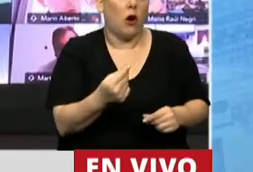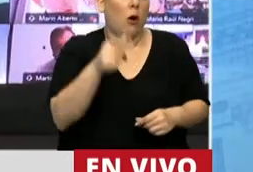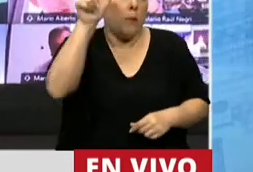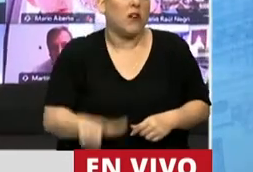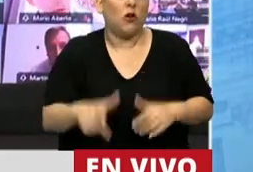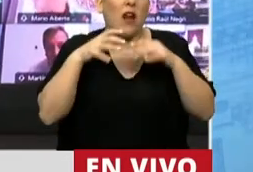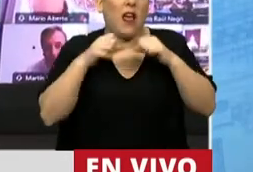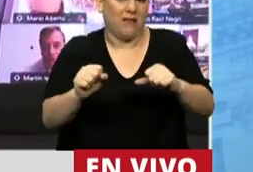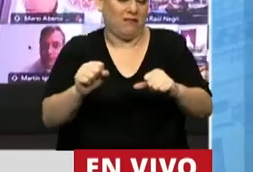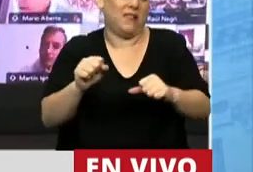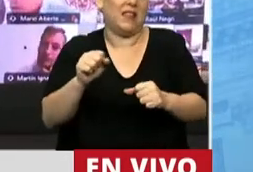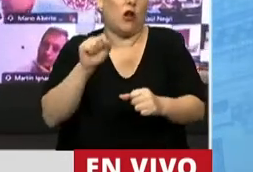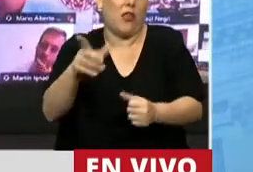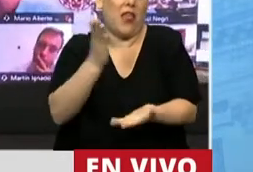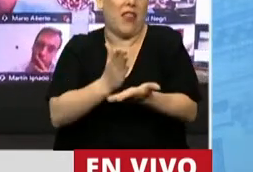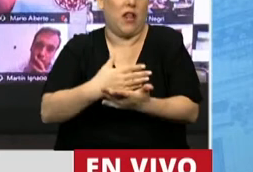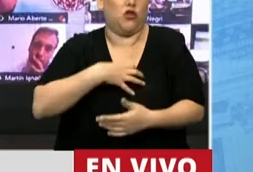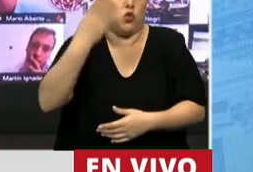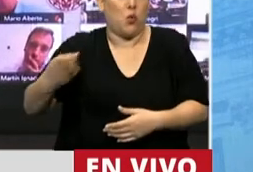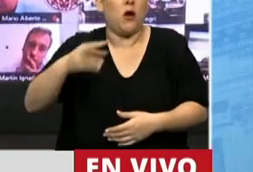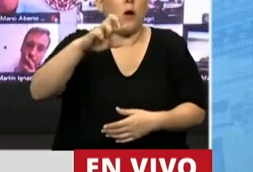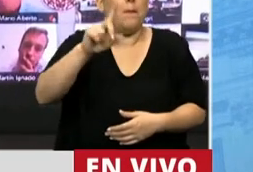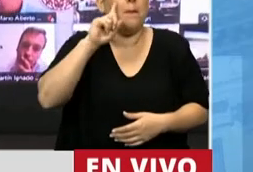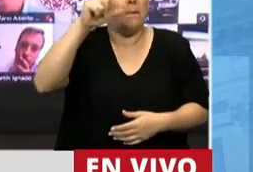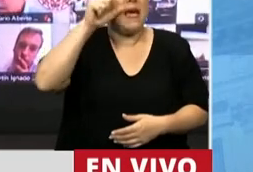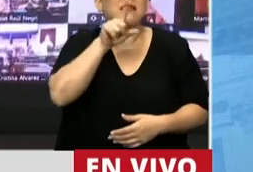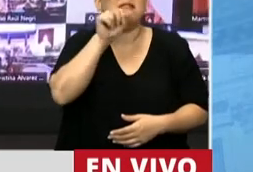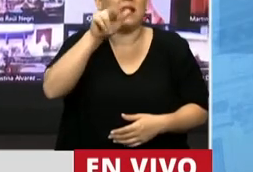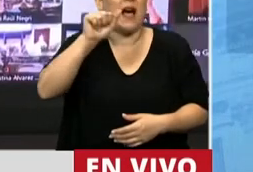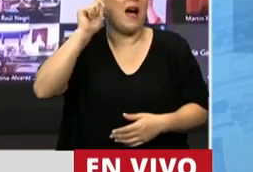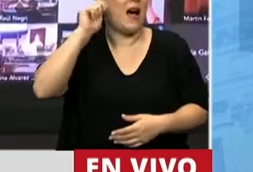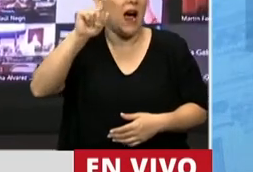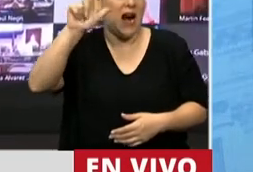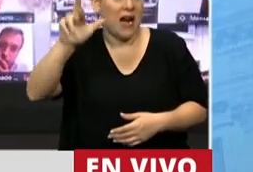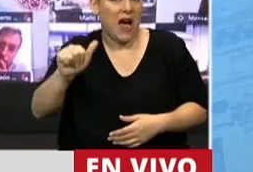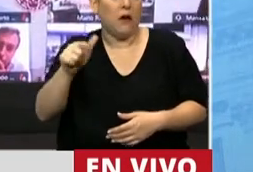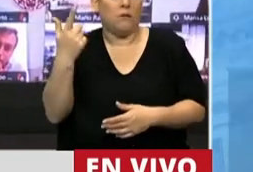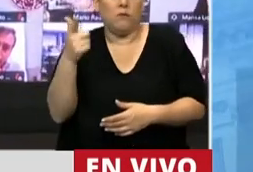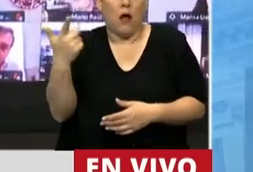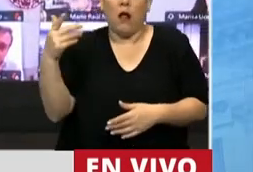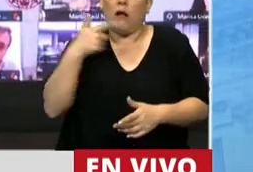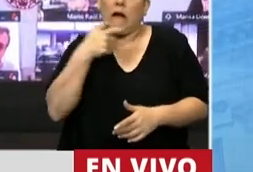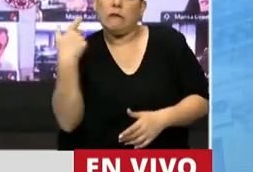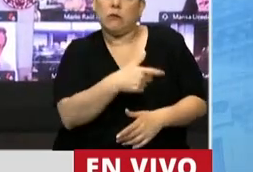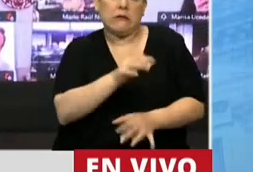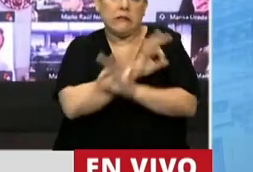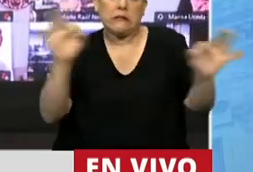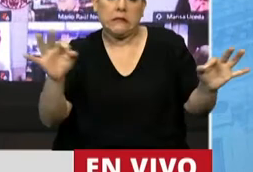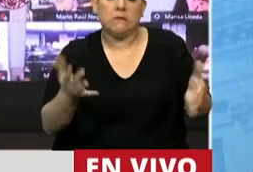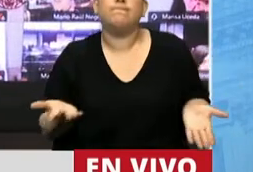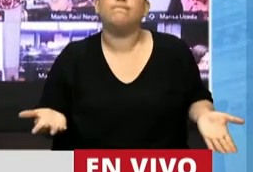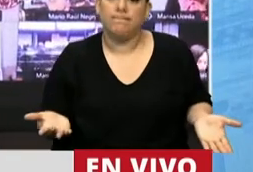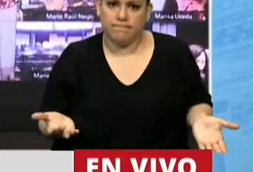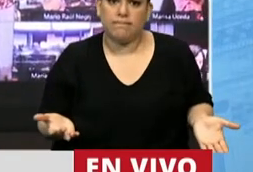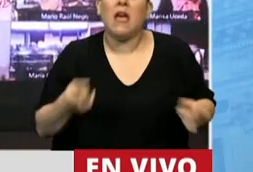Pietra Gala. Donda que debe estar en Entre Ríos todavía, y diputados de esta Cámara que pidieron el juicio político